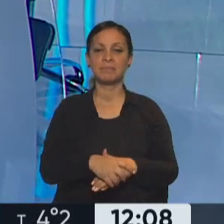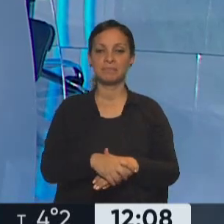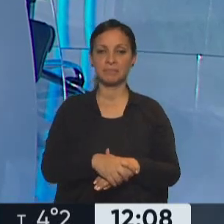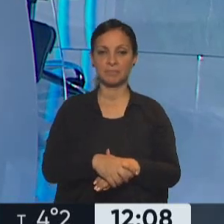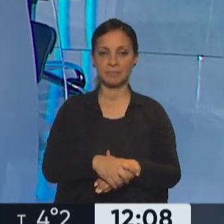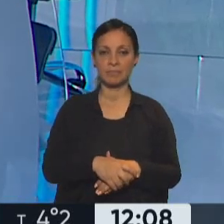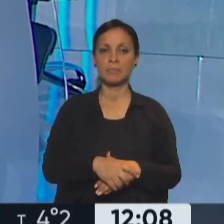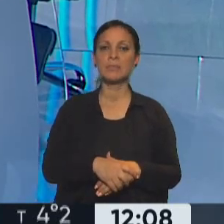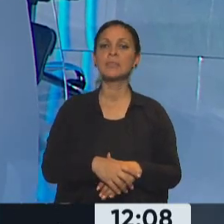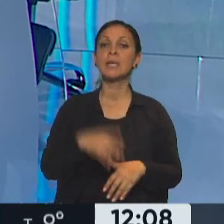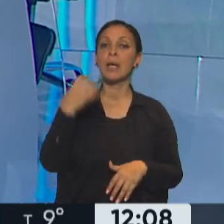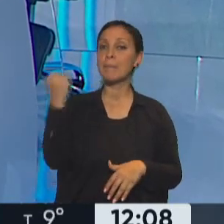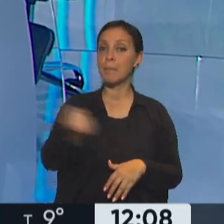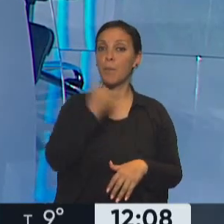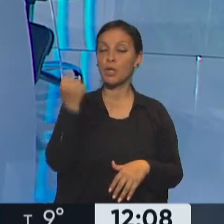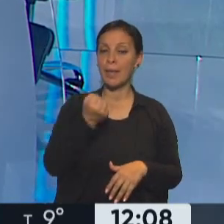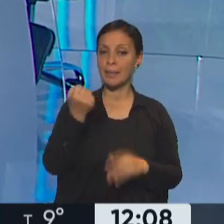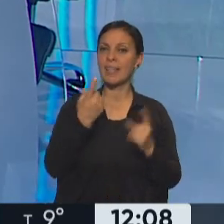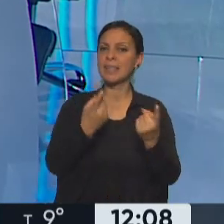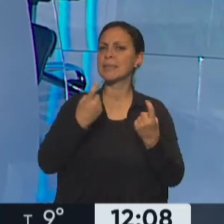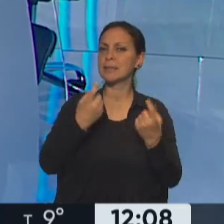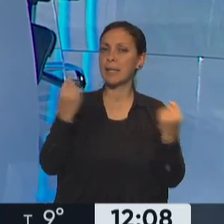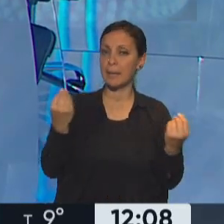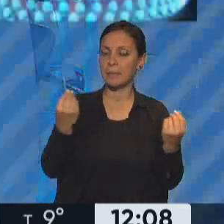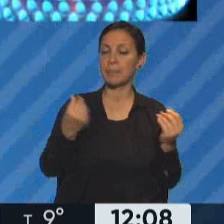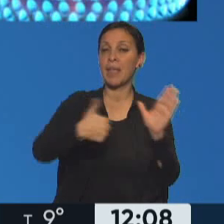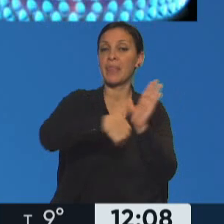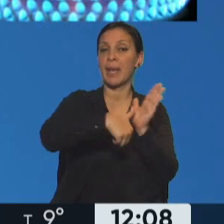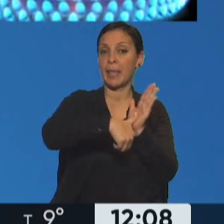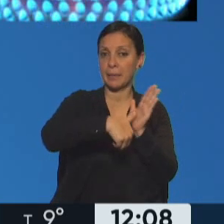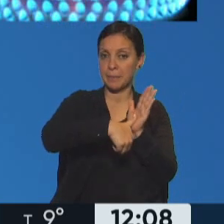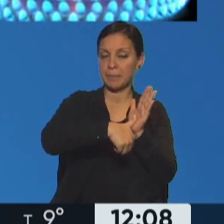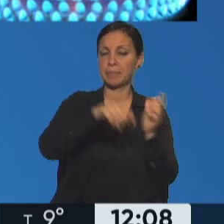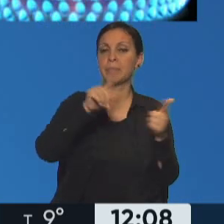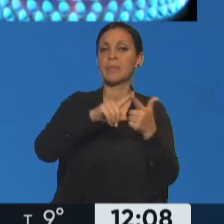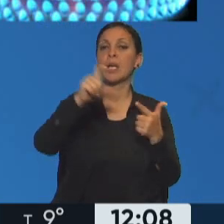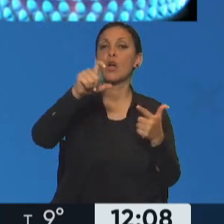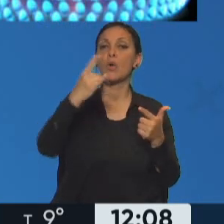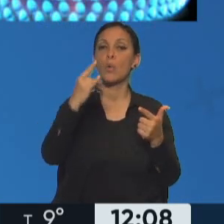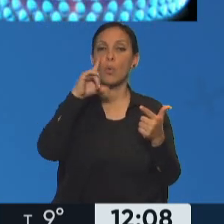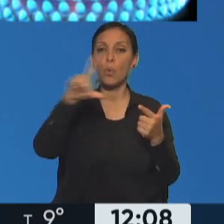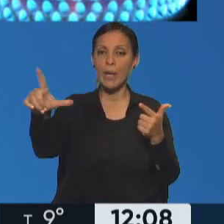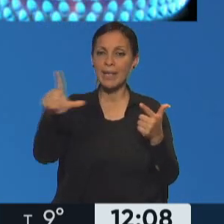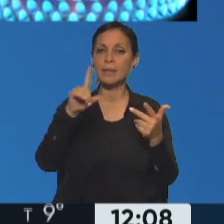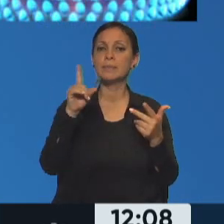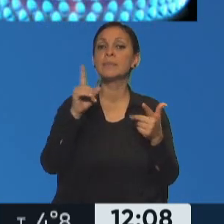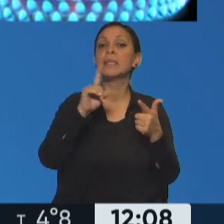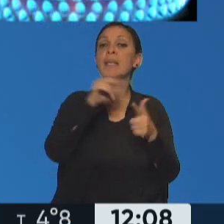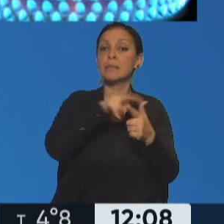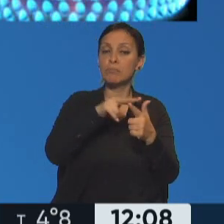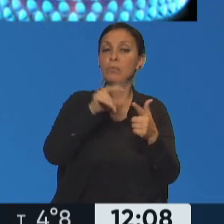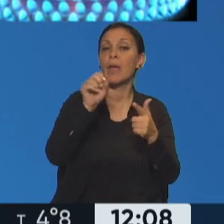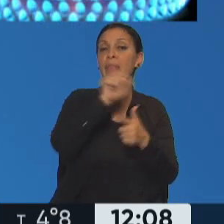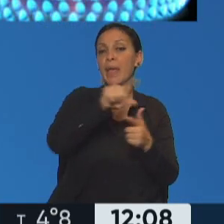que incluiste. Bueno, tener a mano, a ver, el último ejemplar de tu DNI es importante, tu número de Quill y el de quienes conviven con vos. Vas a tener que